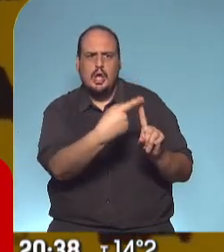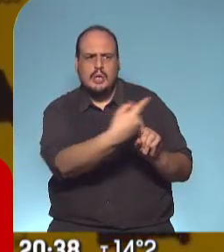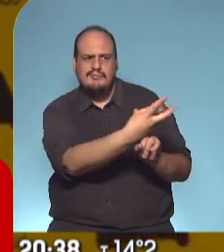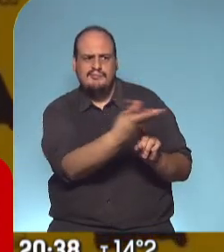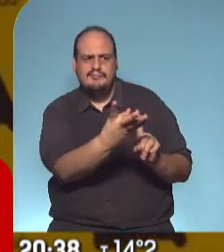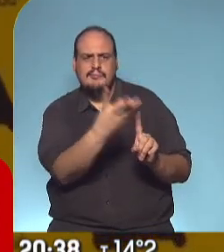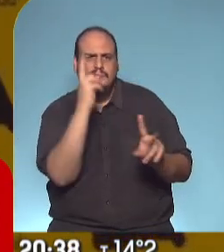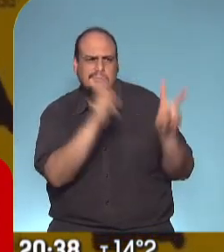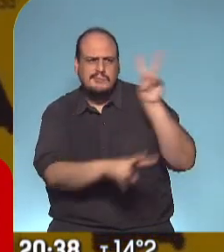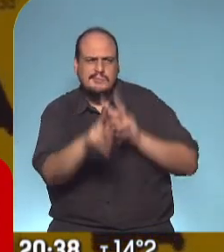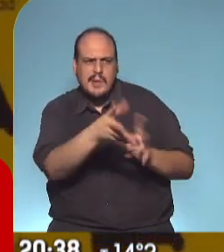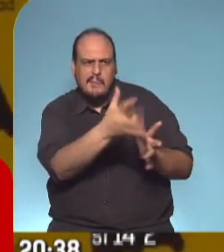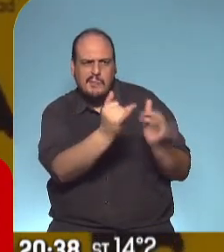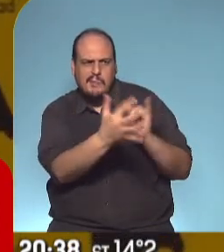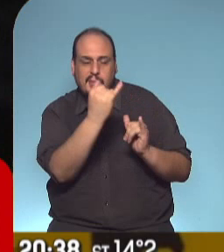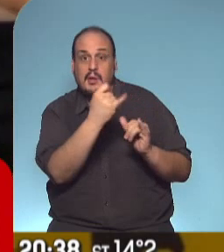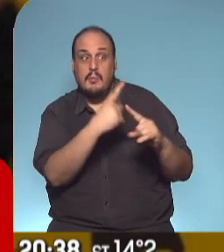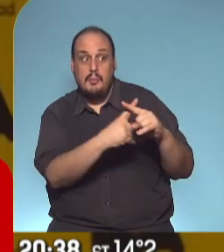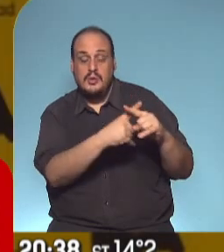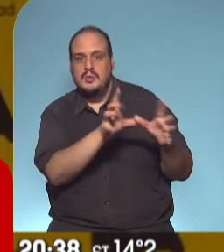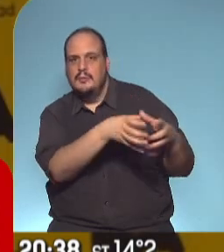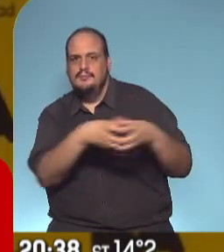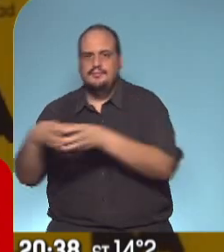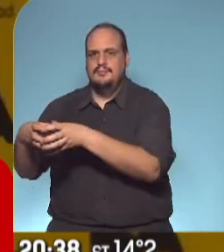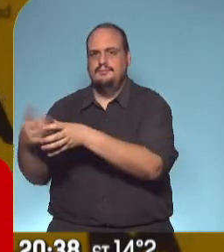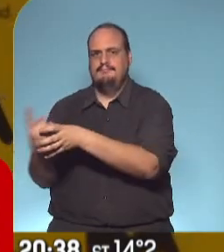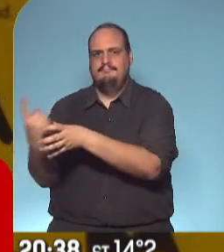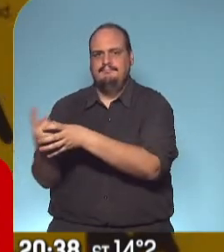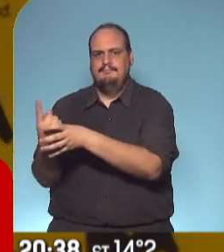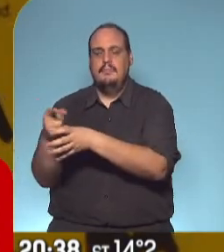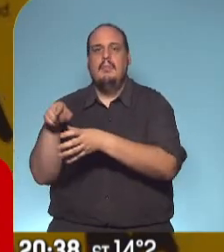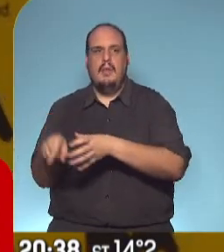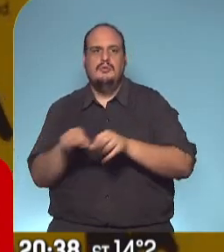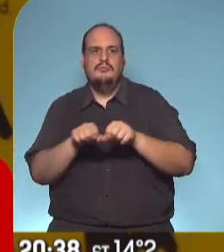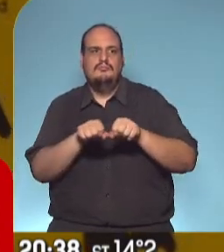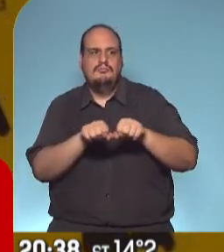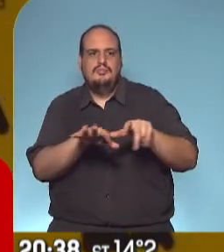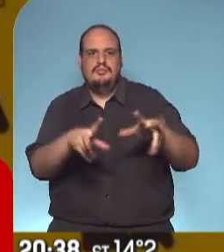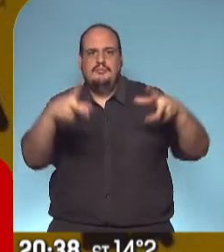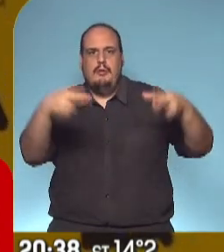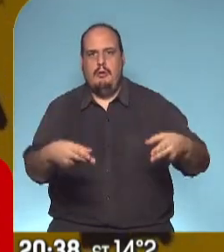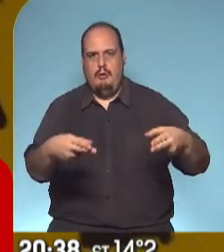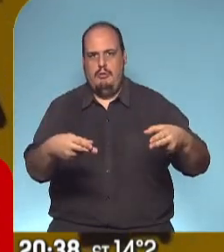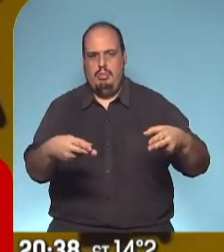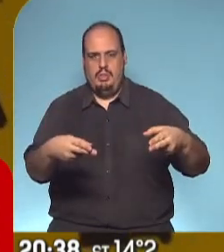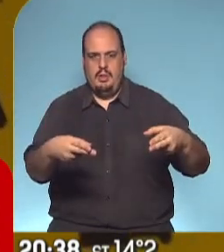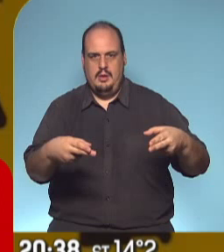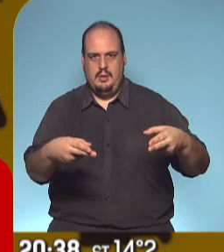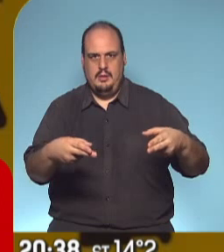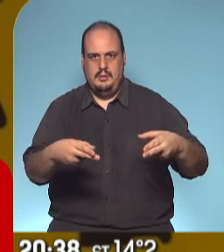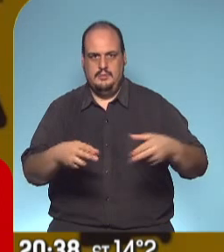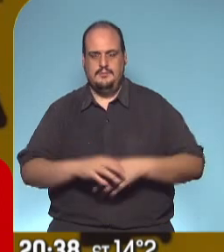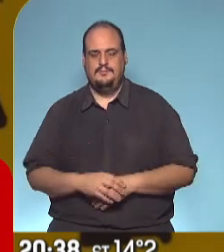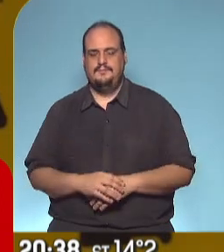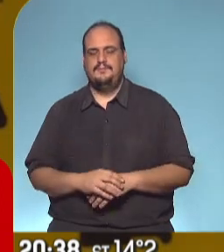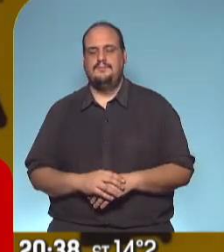los testea y si, por supuesto, da positivo, se los aísla, eso nos está ayudando a cortar el avance de los